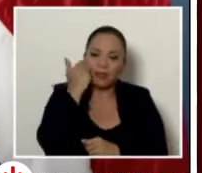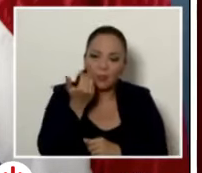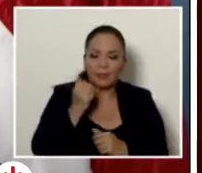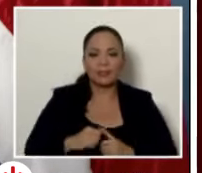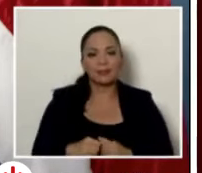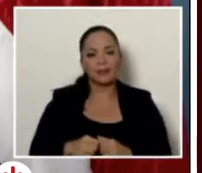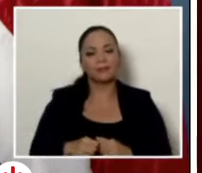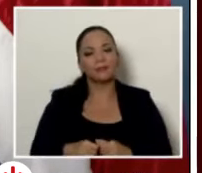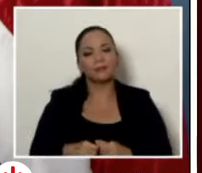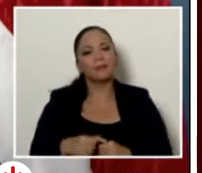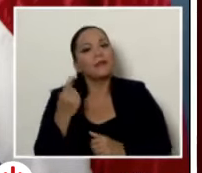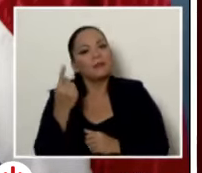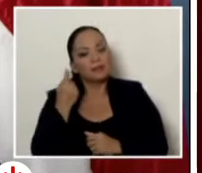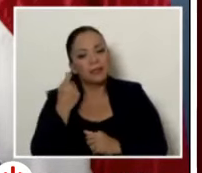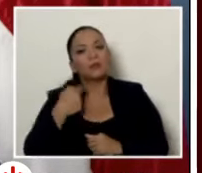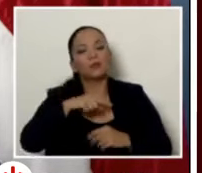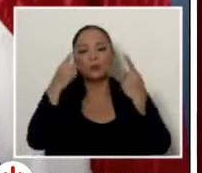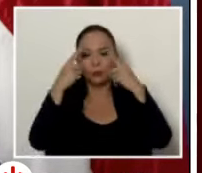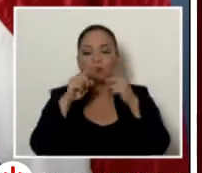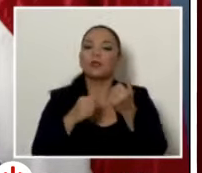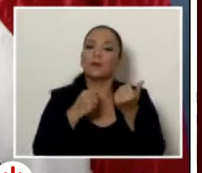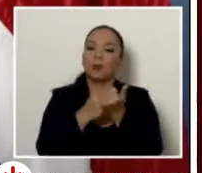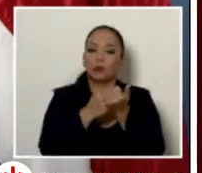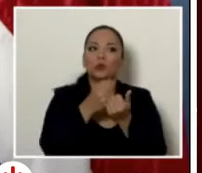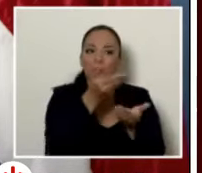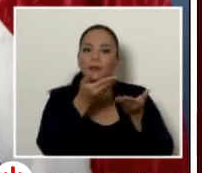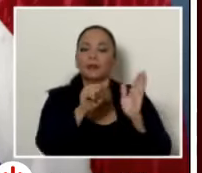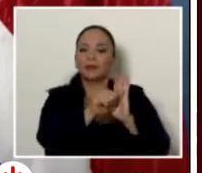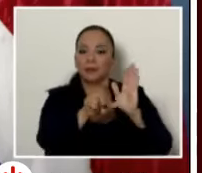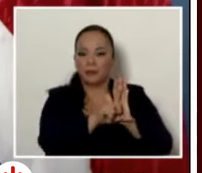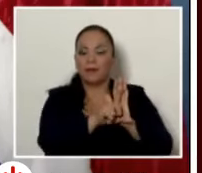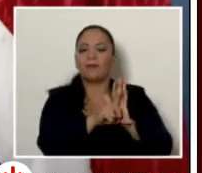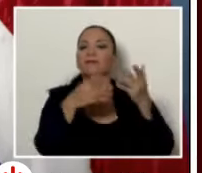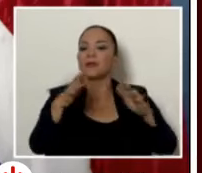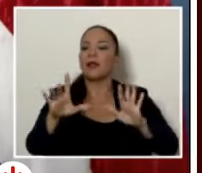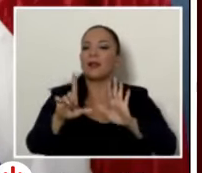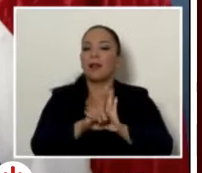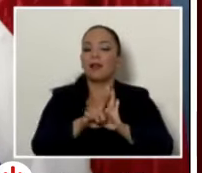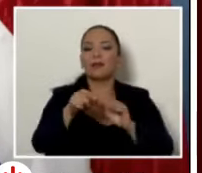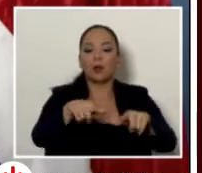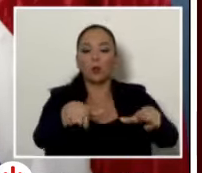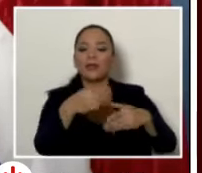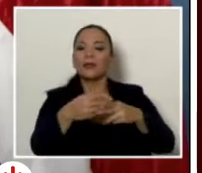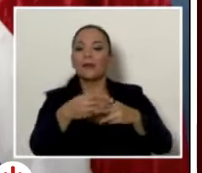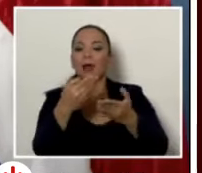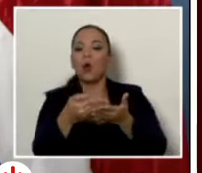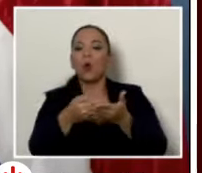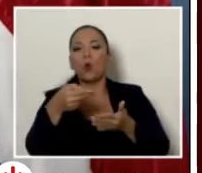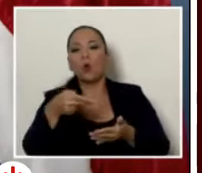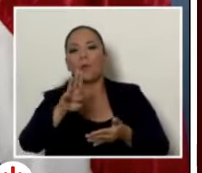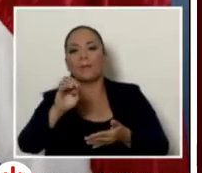recientemente logramos el apoyo de la asamblea legislativa para pasar la ley de la humedad de culebra que